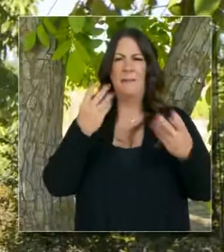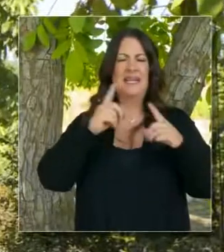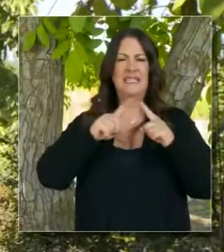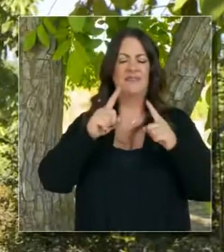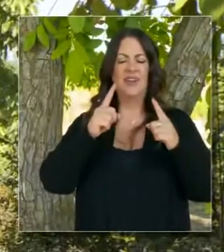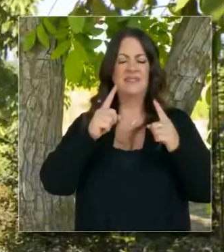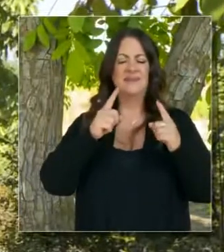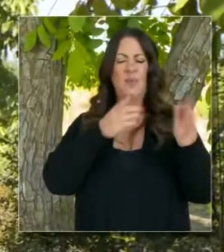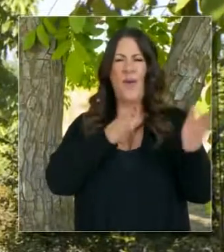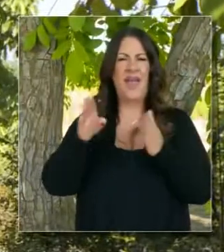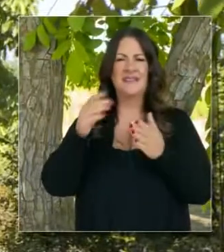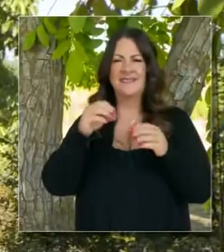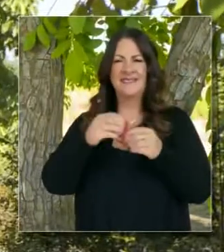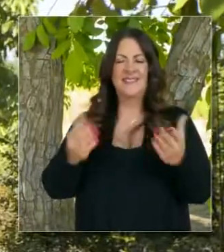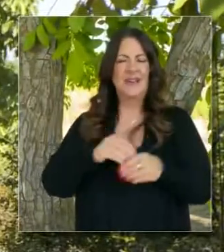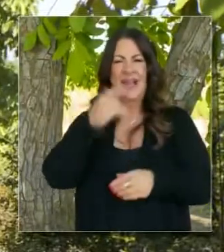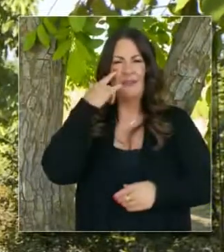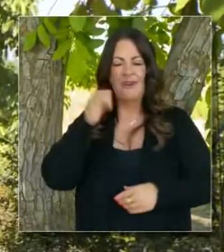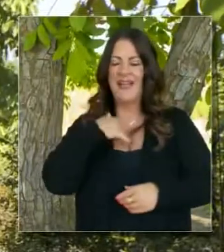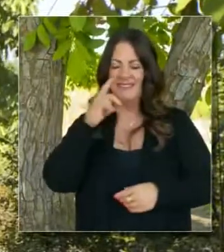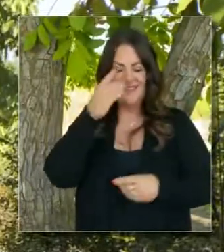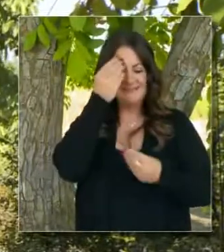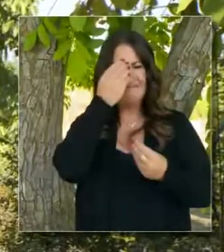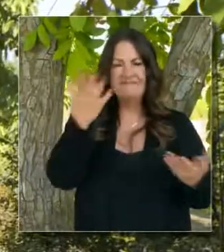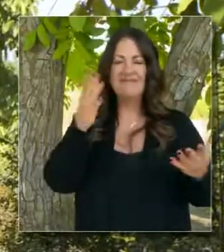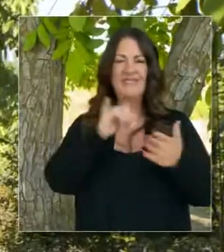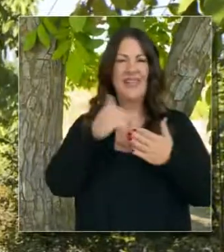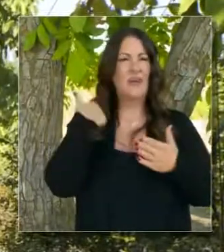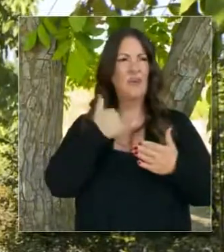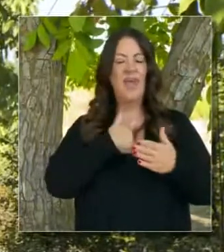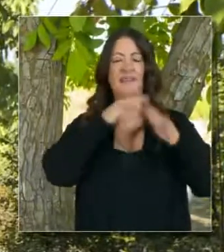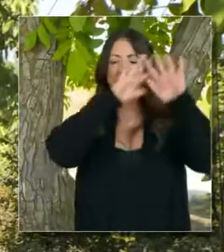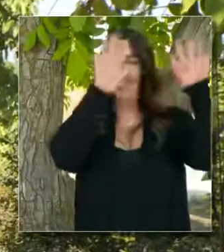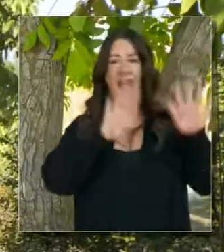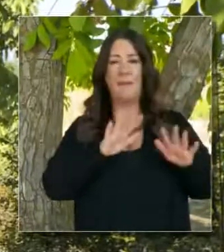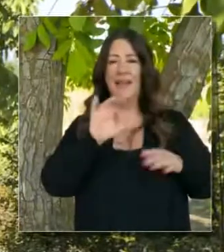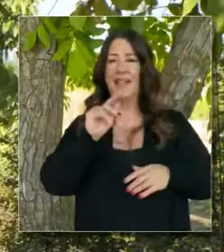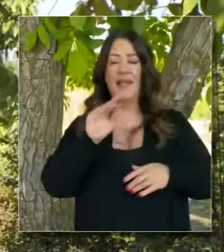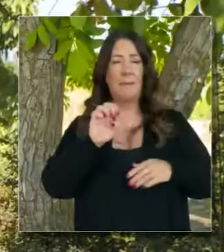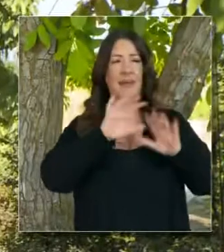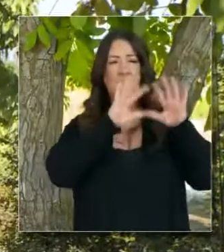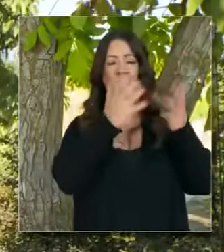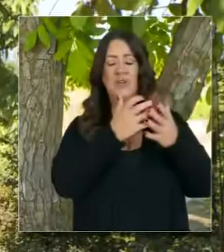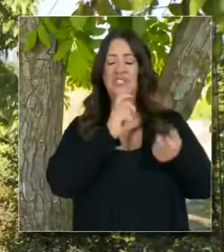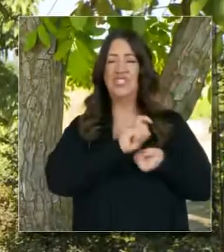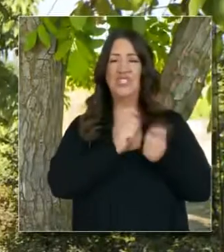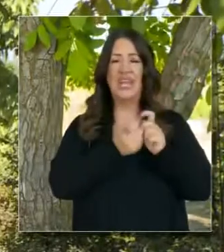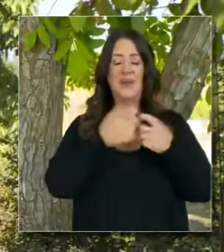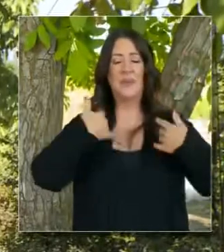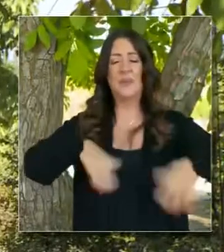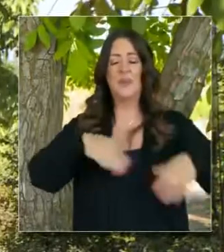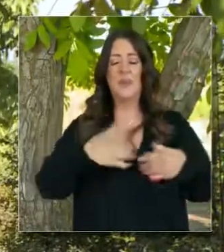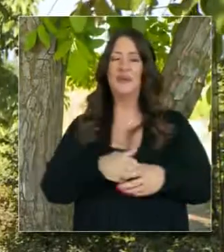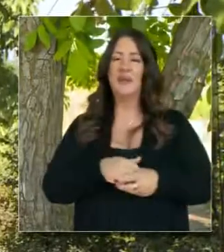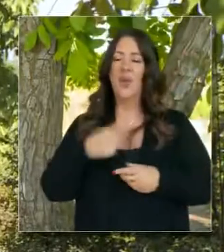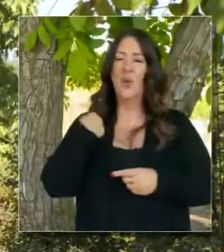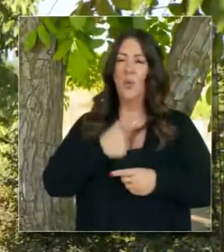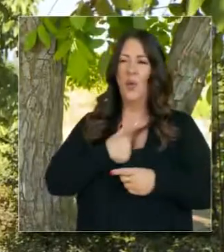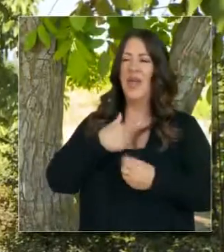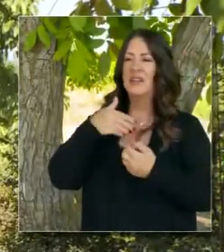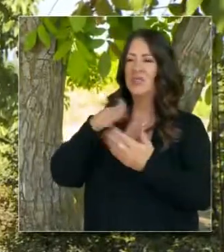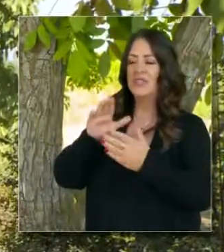de una forma abundantemente clara. En el Estado de California emitimos declaraciones de emergencia y